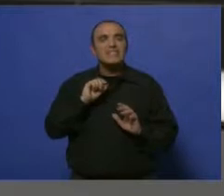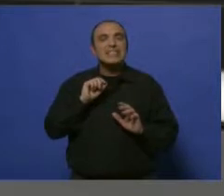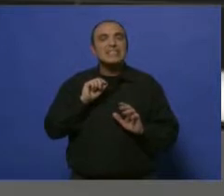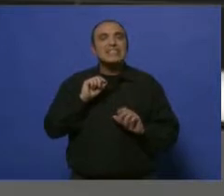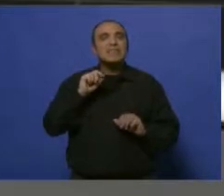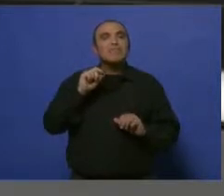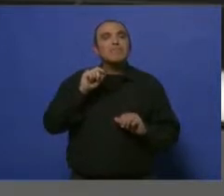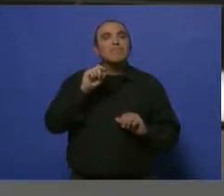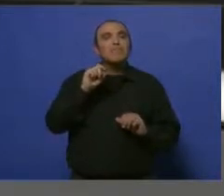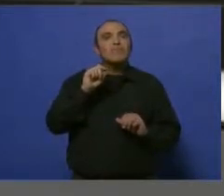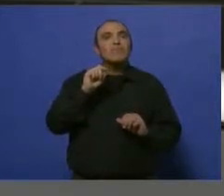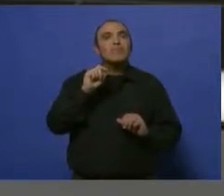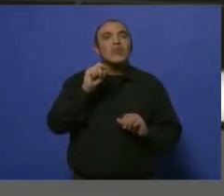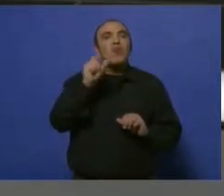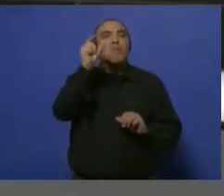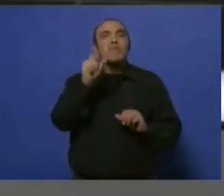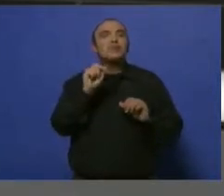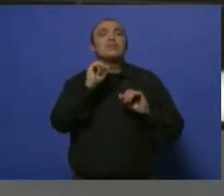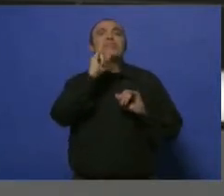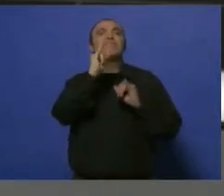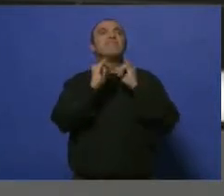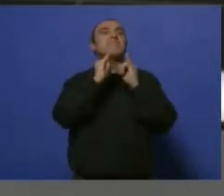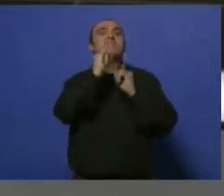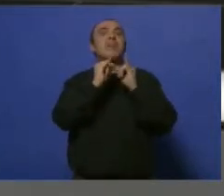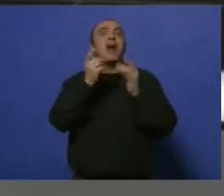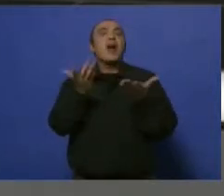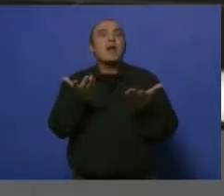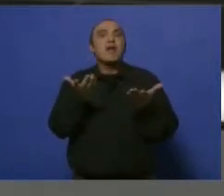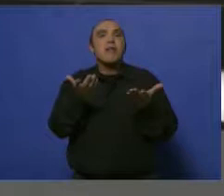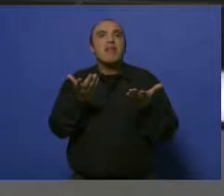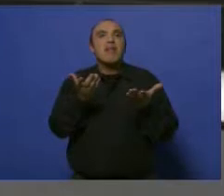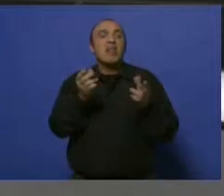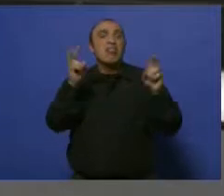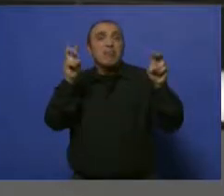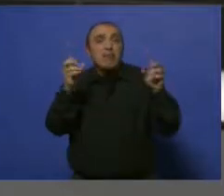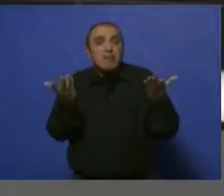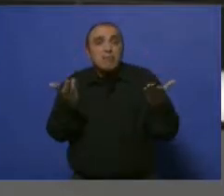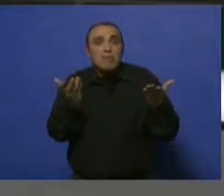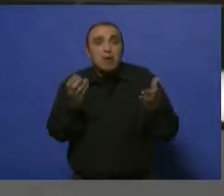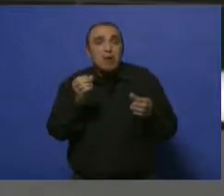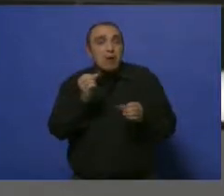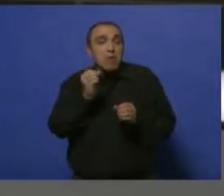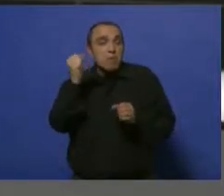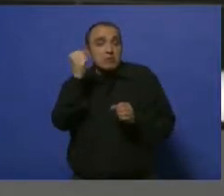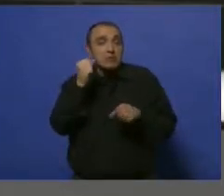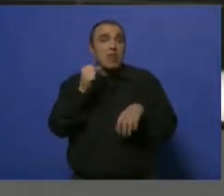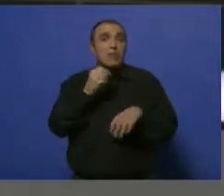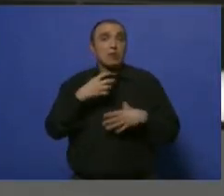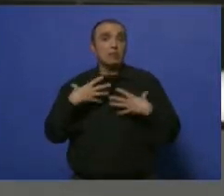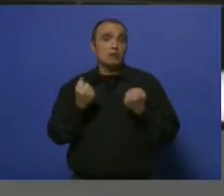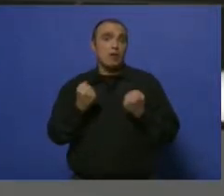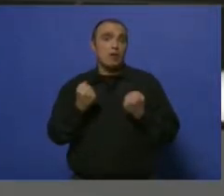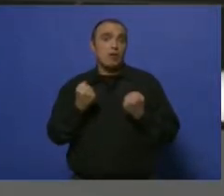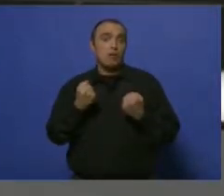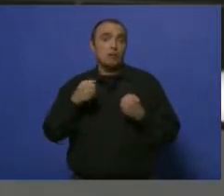es de generar confusión. También podemos llegar a generar miedo cuando hablamos de salud y no tenemos exactamente en claro de qué estamos hablando.